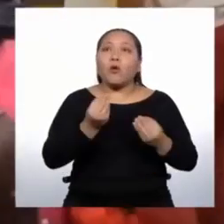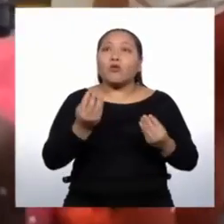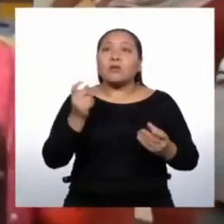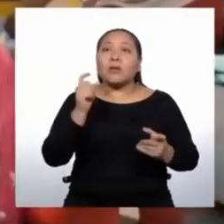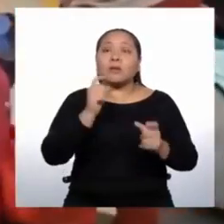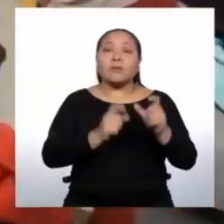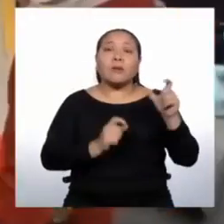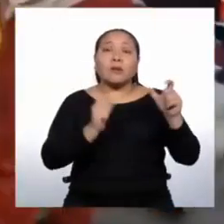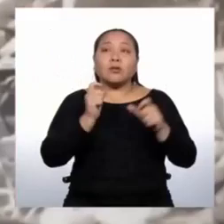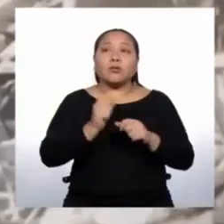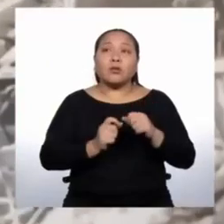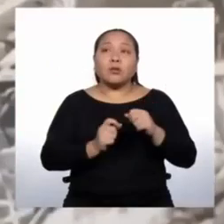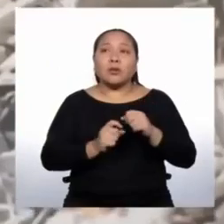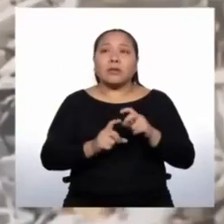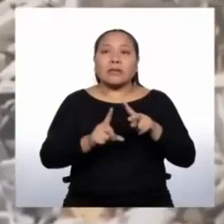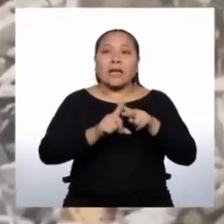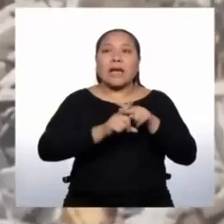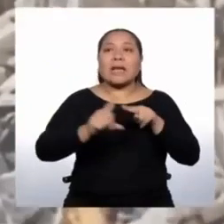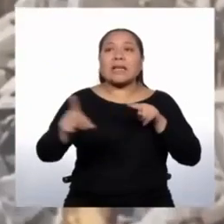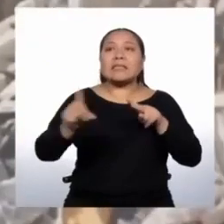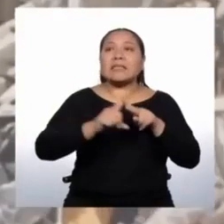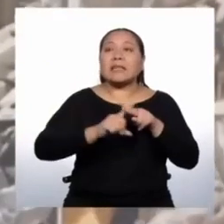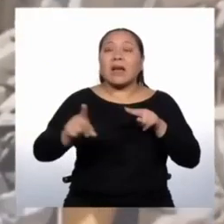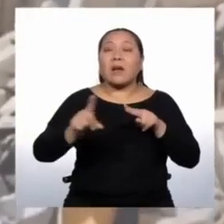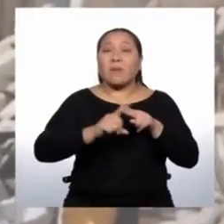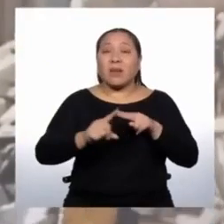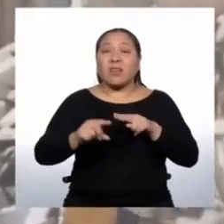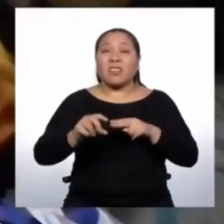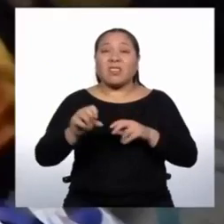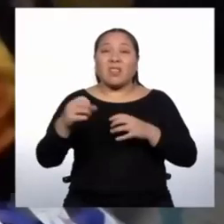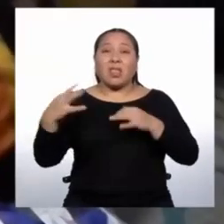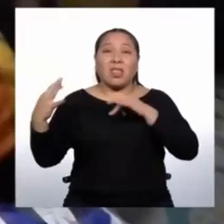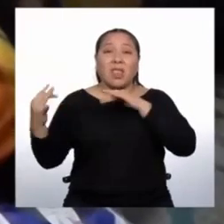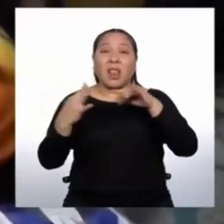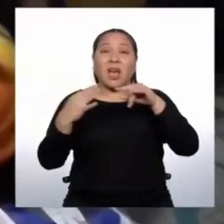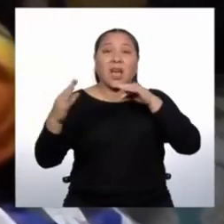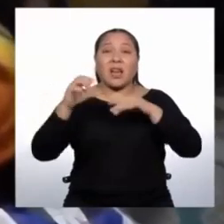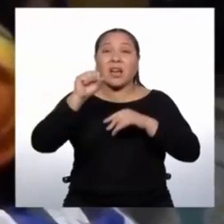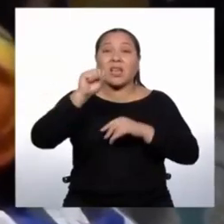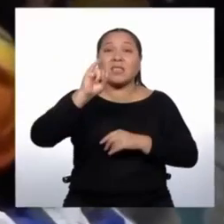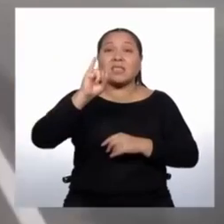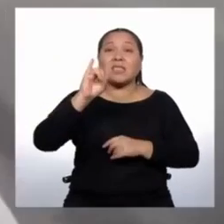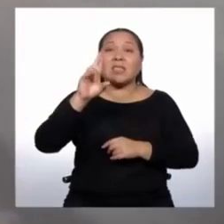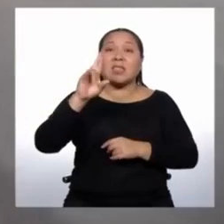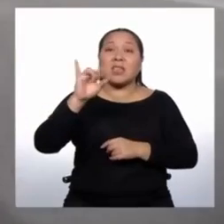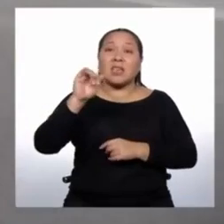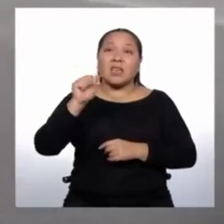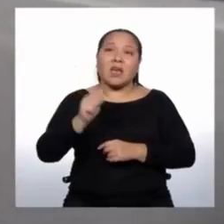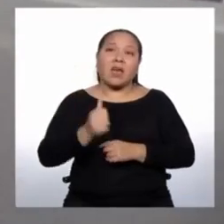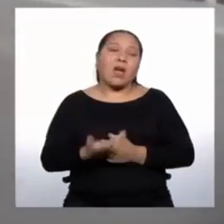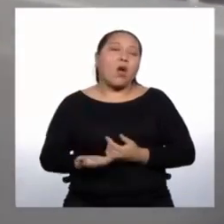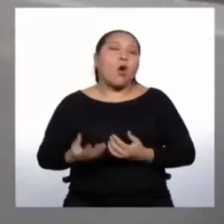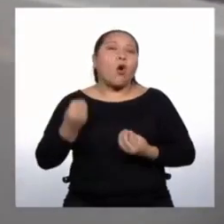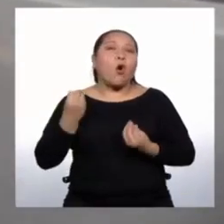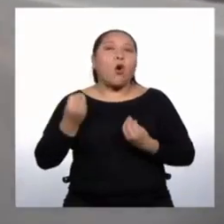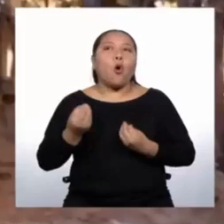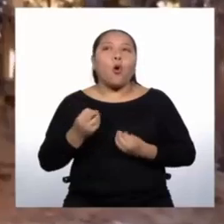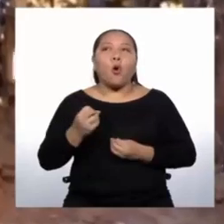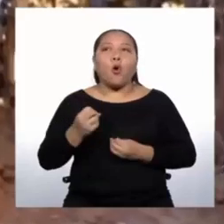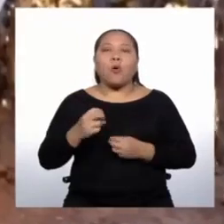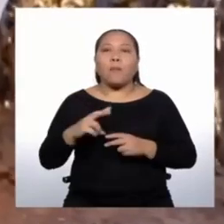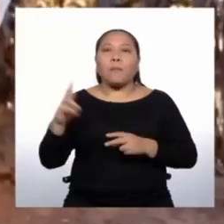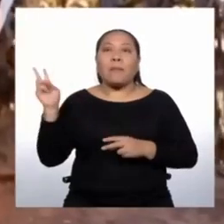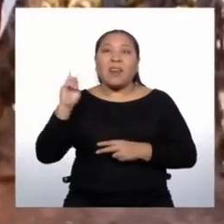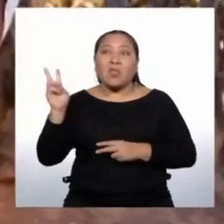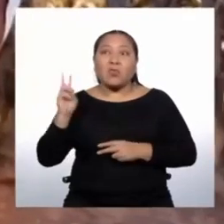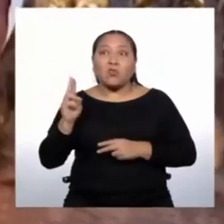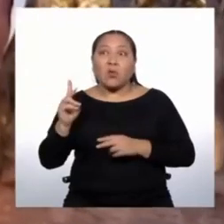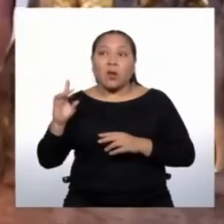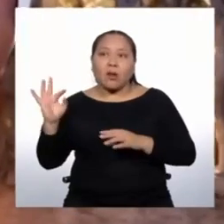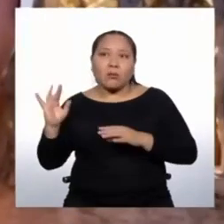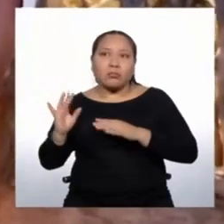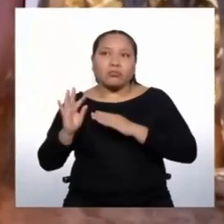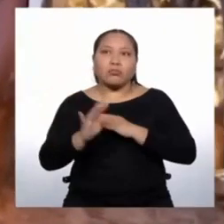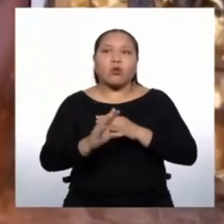de personas escapan de la guerra en Siria, o de la miseria en Venezuela, o de algunos países del África.